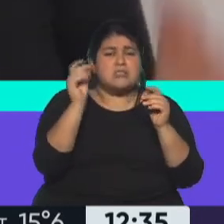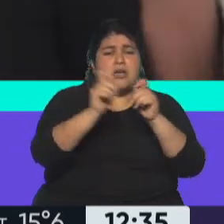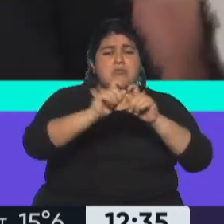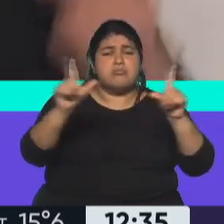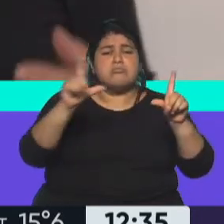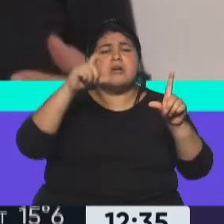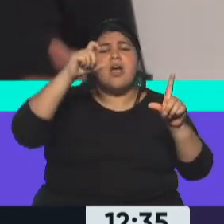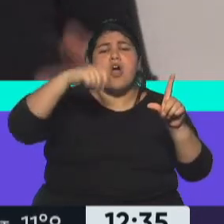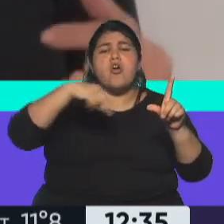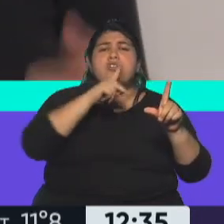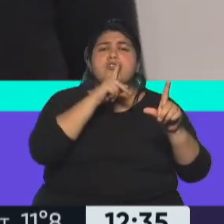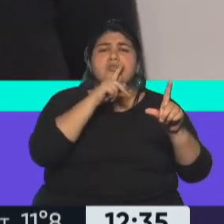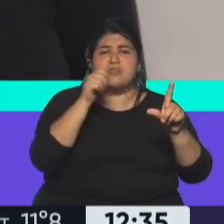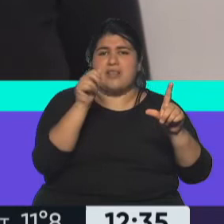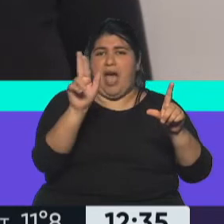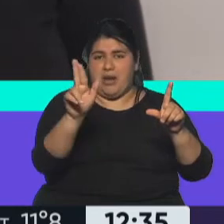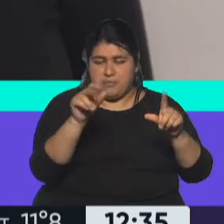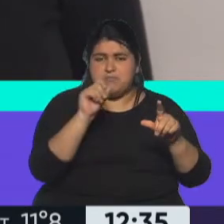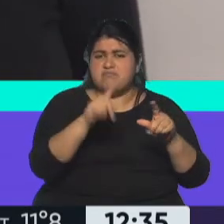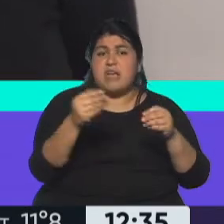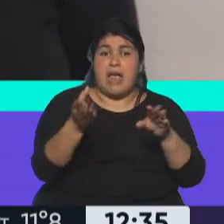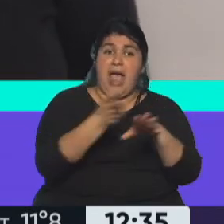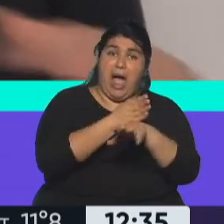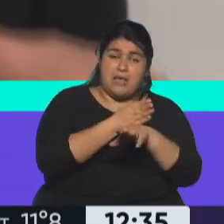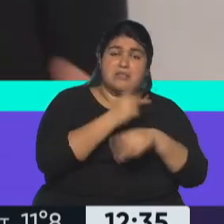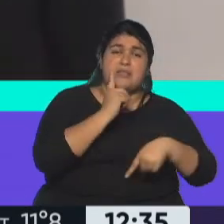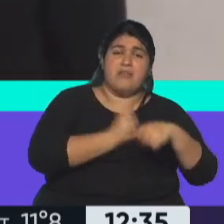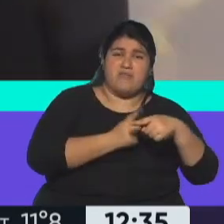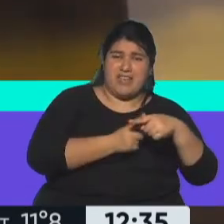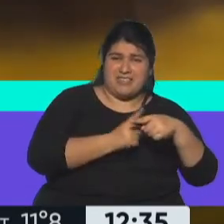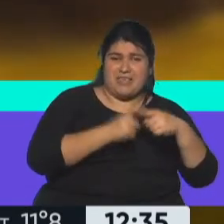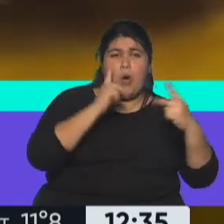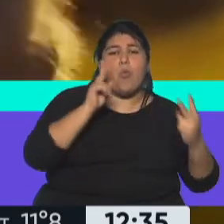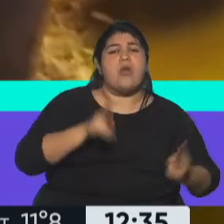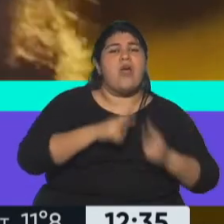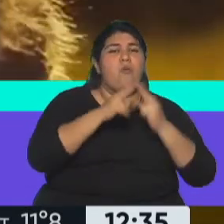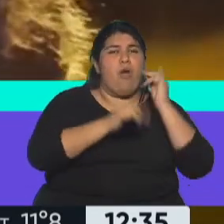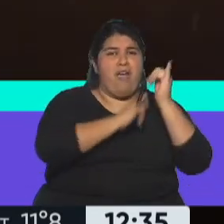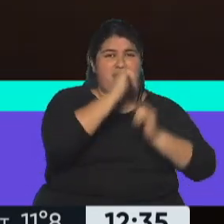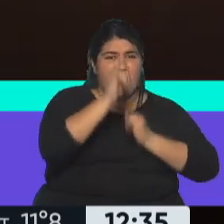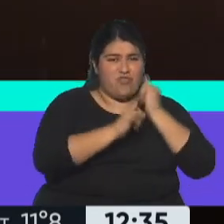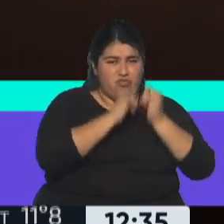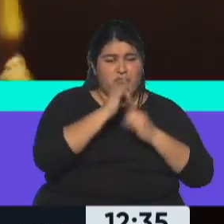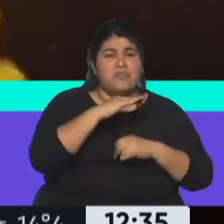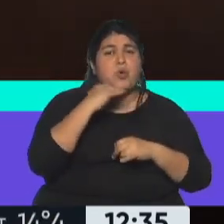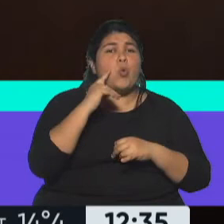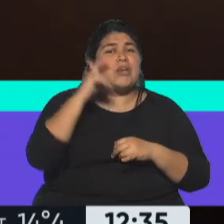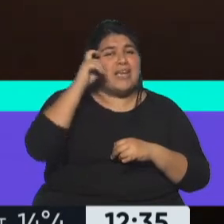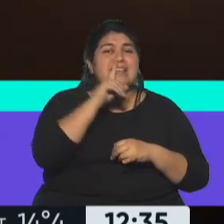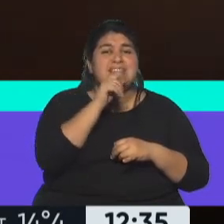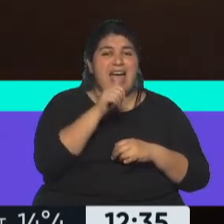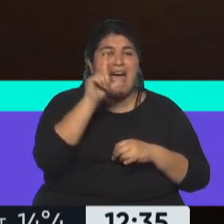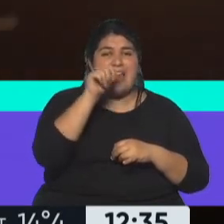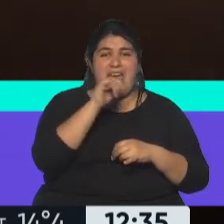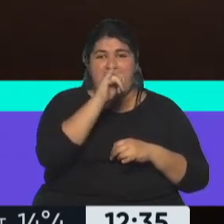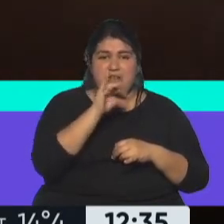Contar. Pero hay una previa, porque van a estar haciendo un concierto también con presentación. Es un encuentro que tienen a Lucrecia Martell y Julieta Lazo participando,